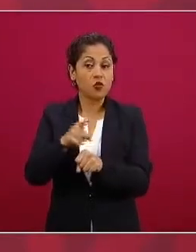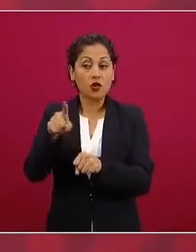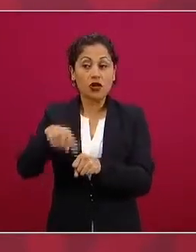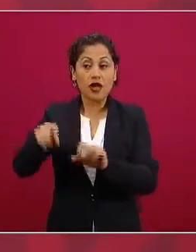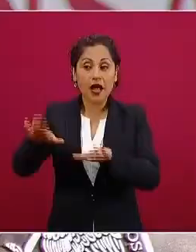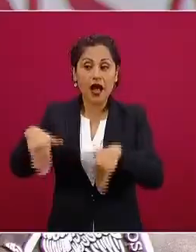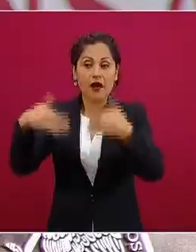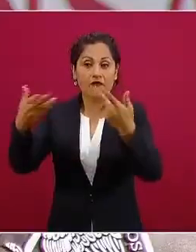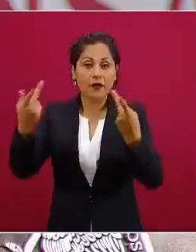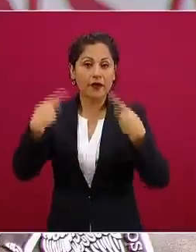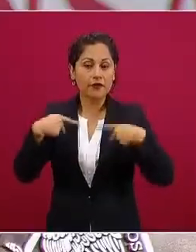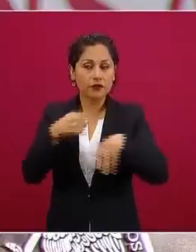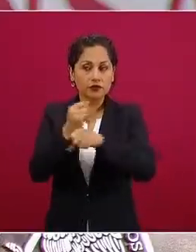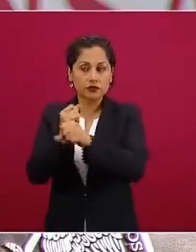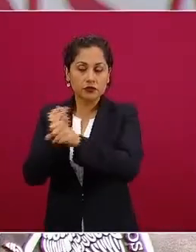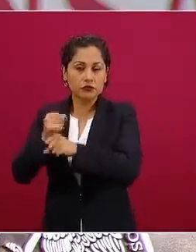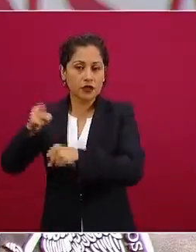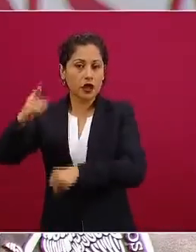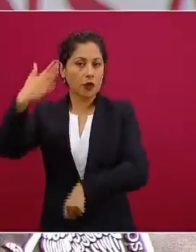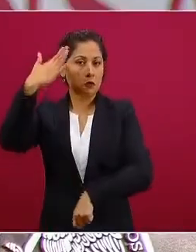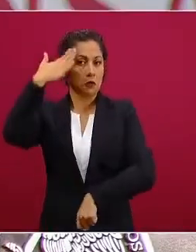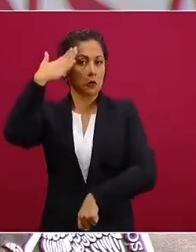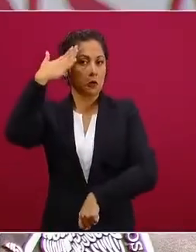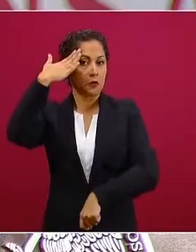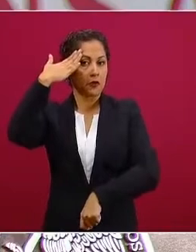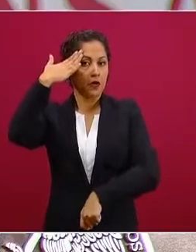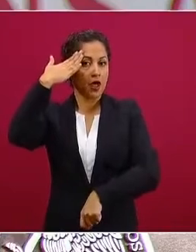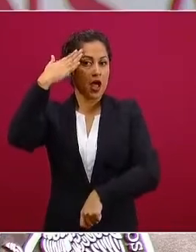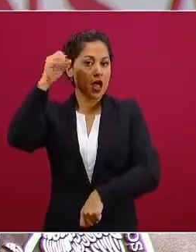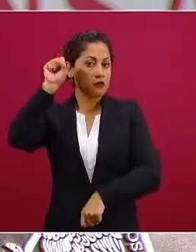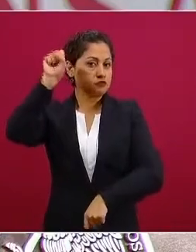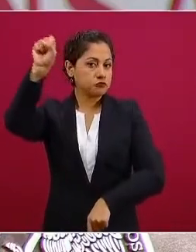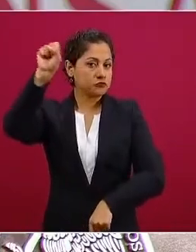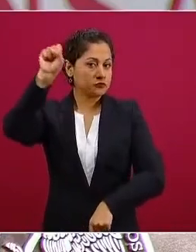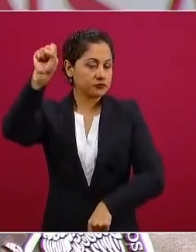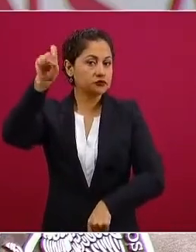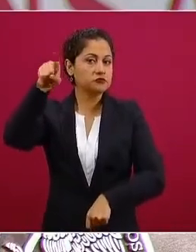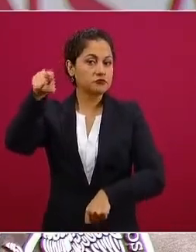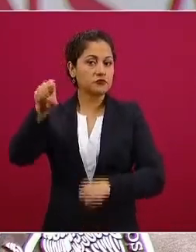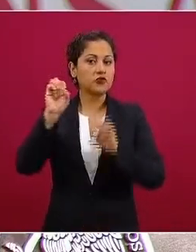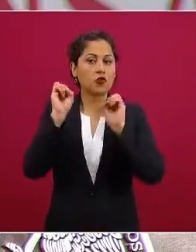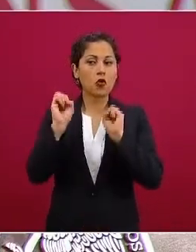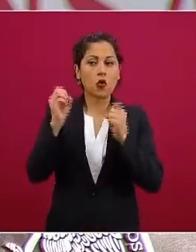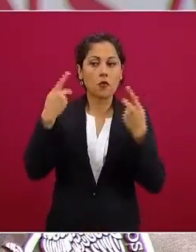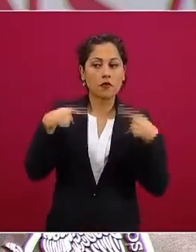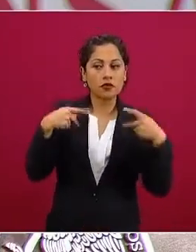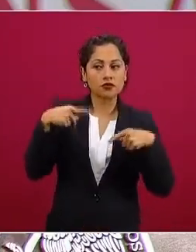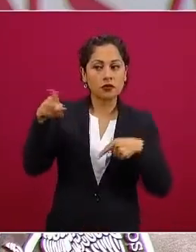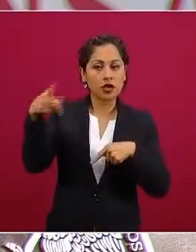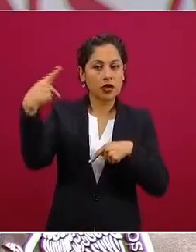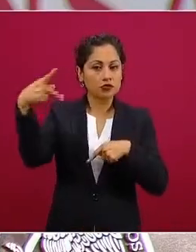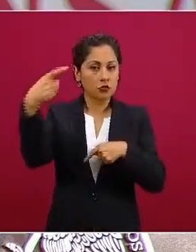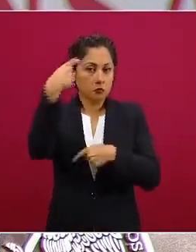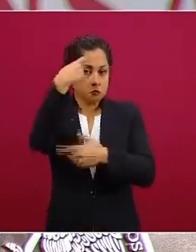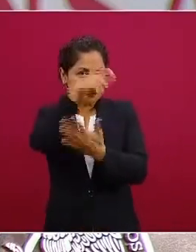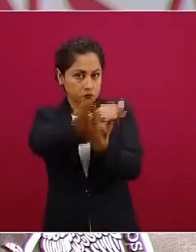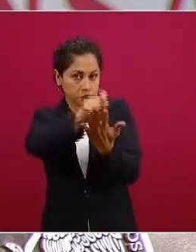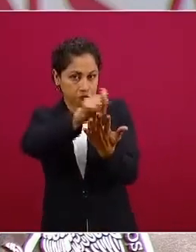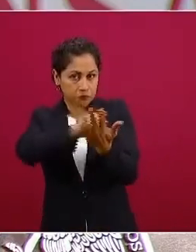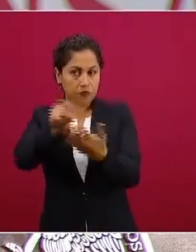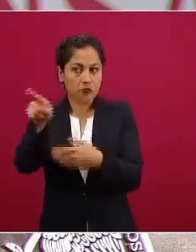este algún escritor destacado verdaderamente